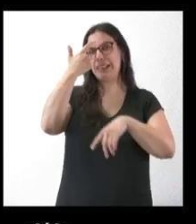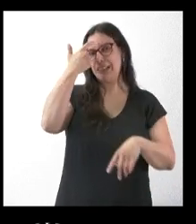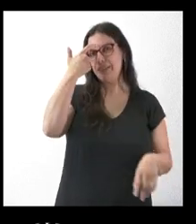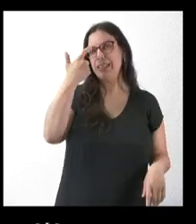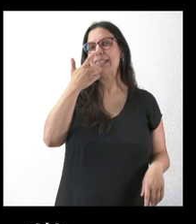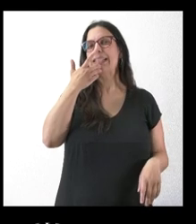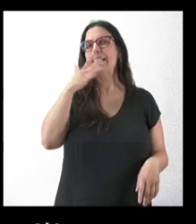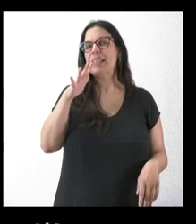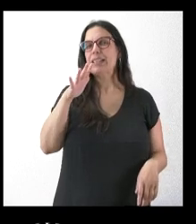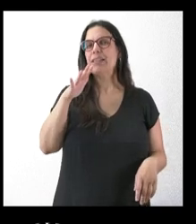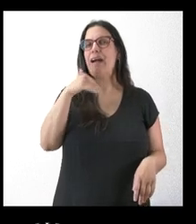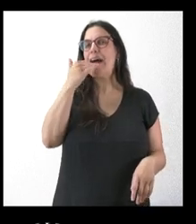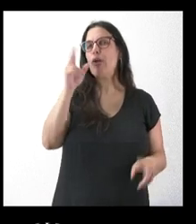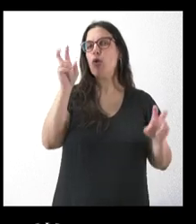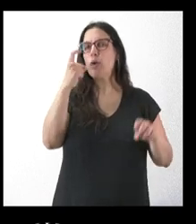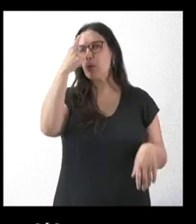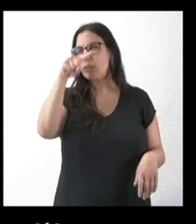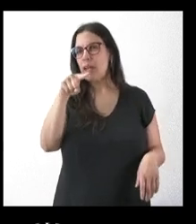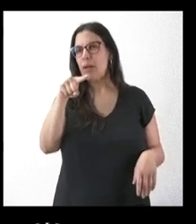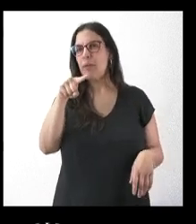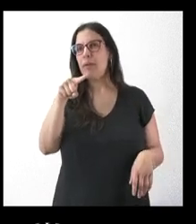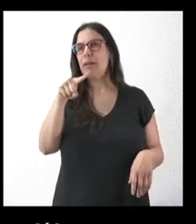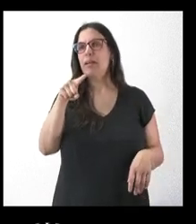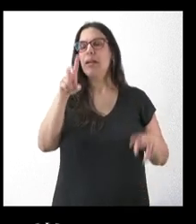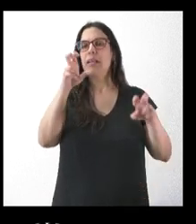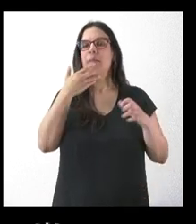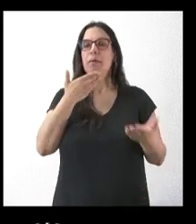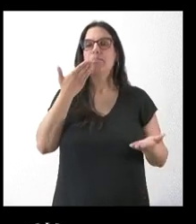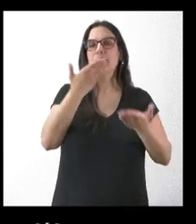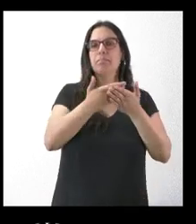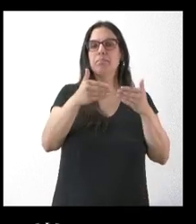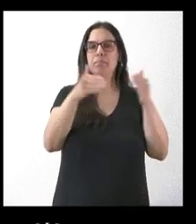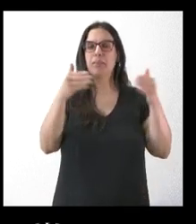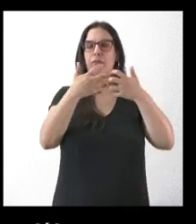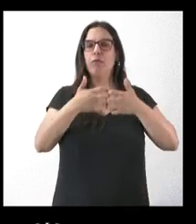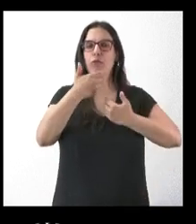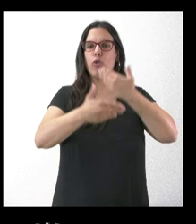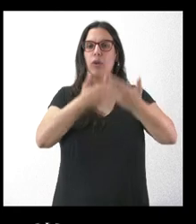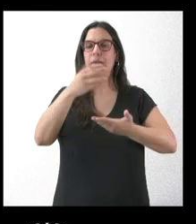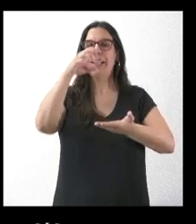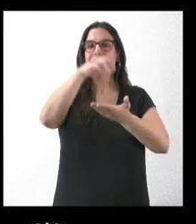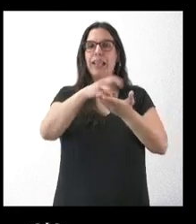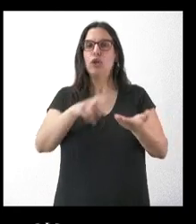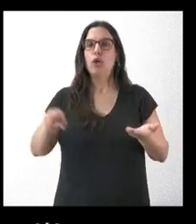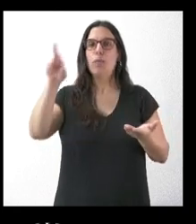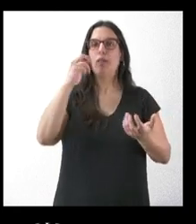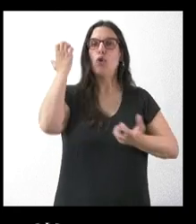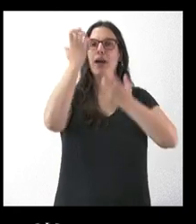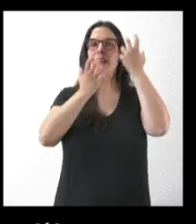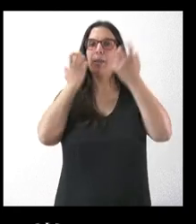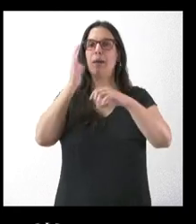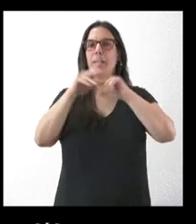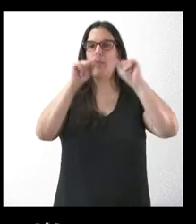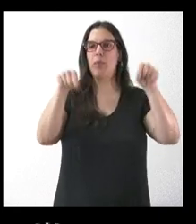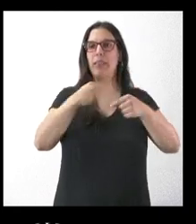alguna novedad respecto a una fecha de apertura de puesta en funcionamiento definitivamente del Centro de Recuperación de Animales para la provincia de León,